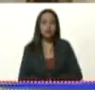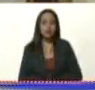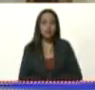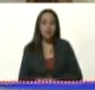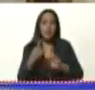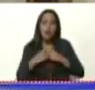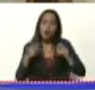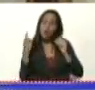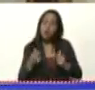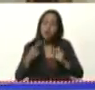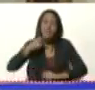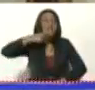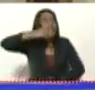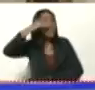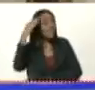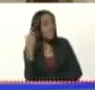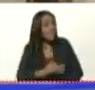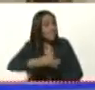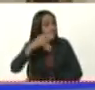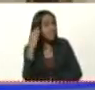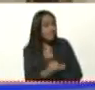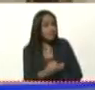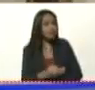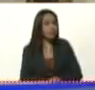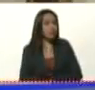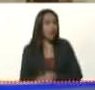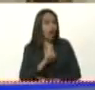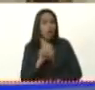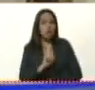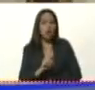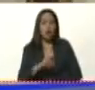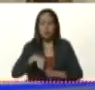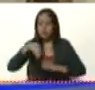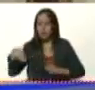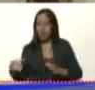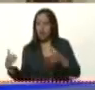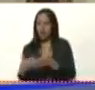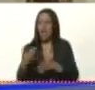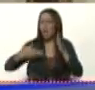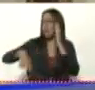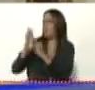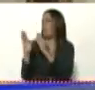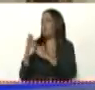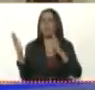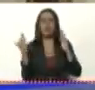activarla de verdadita a verdadita. No es que vamos a salir de esta reunión y todo el mundo para su casa.